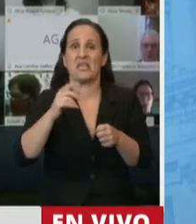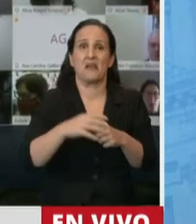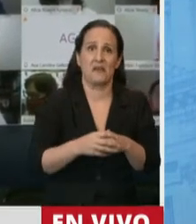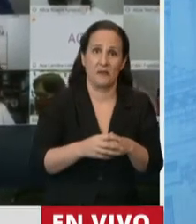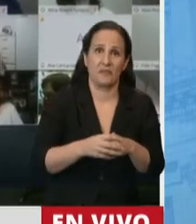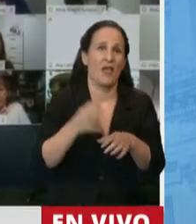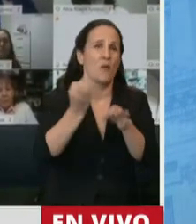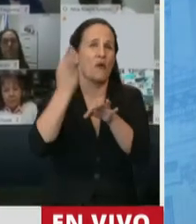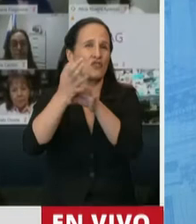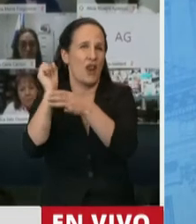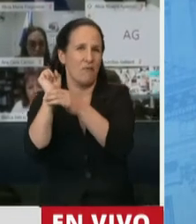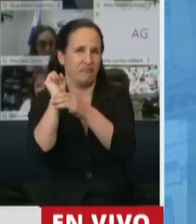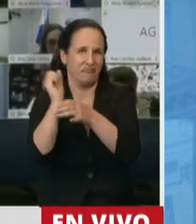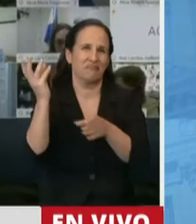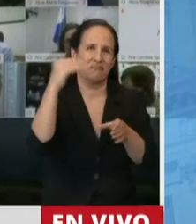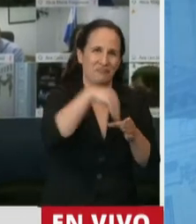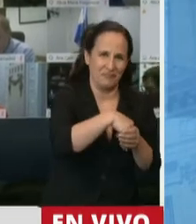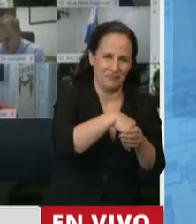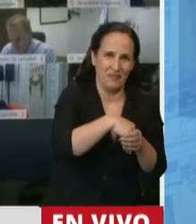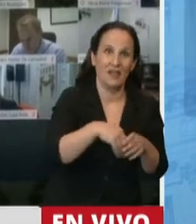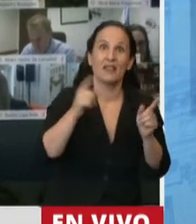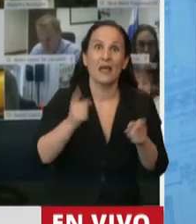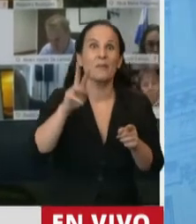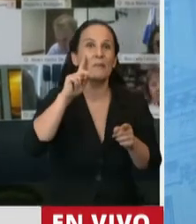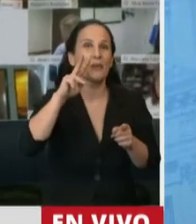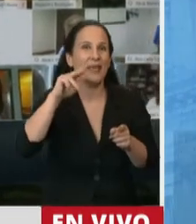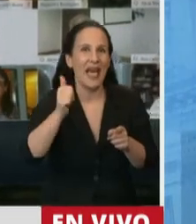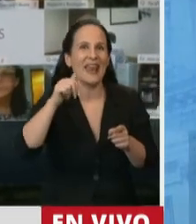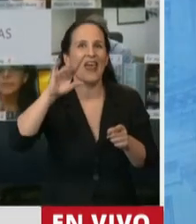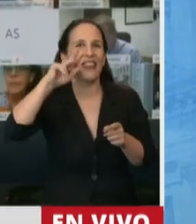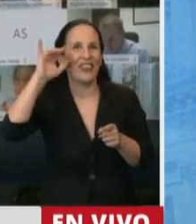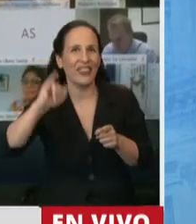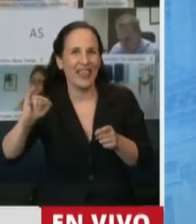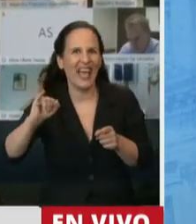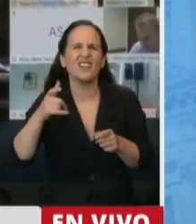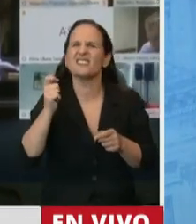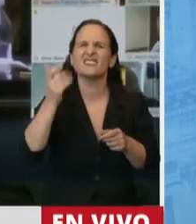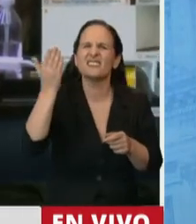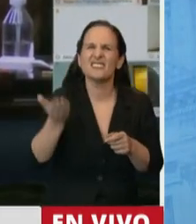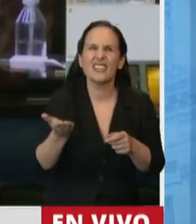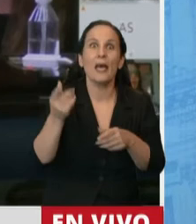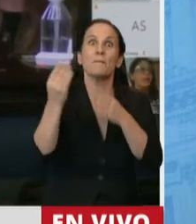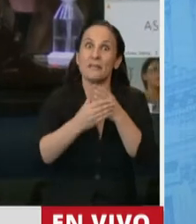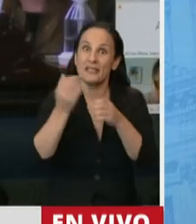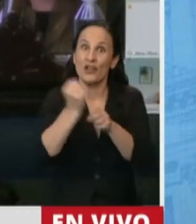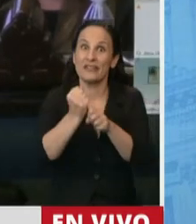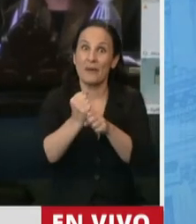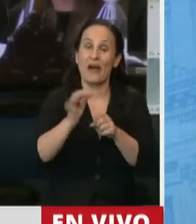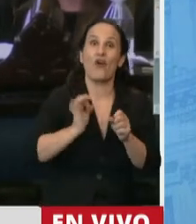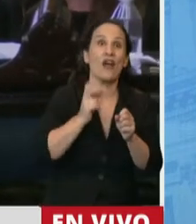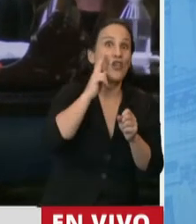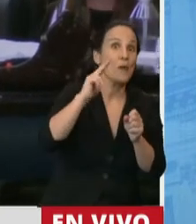vinieron especialistas. Incluso vino Viviana Díaz, que es la persona que ocupó el cargo en el Ministerio del Trabajo del año